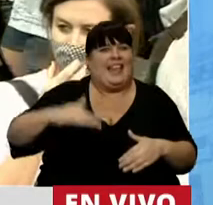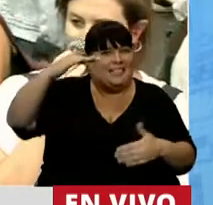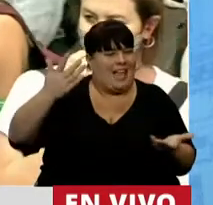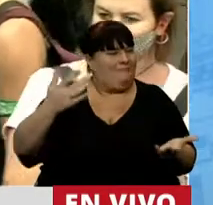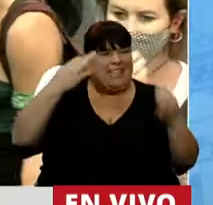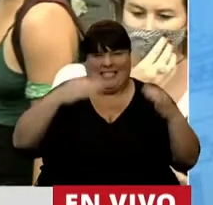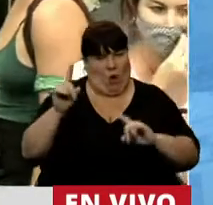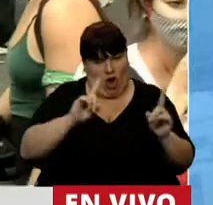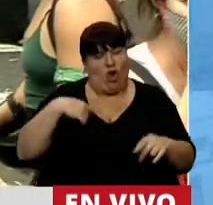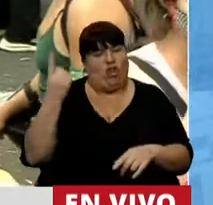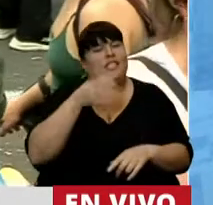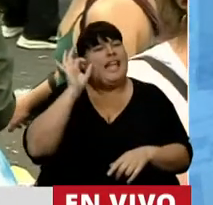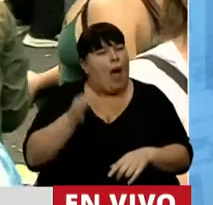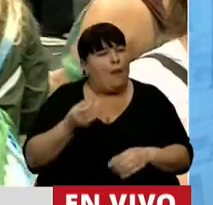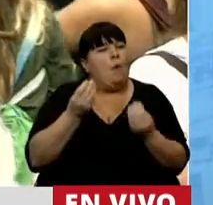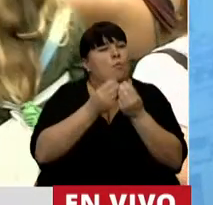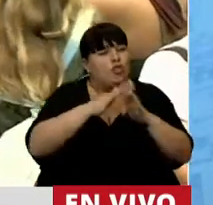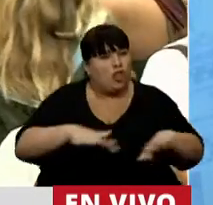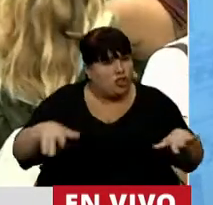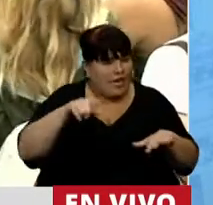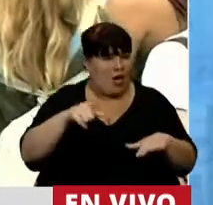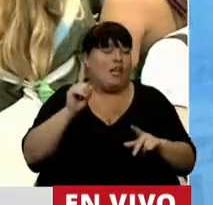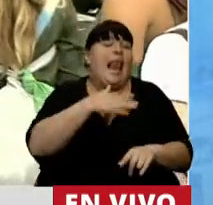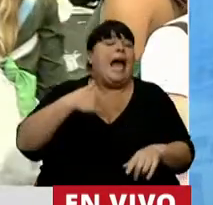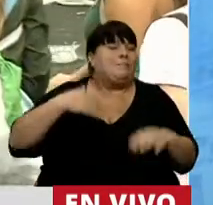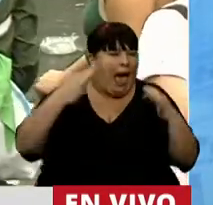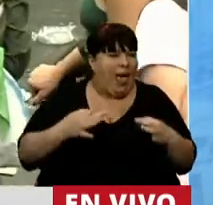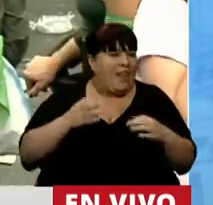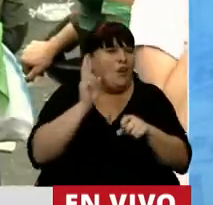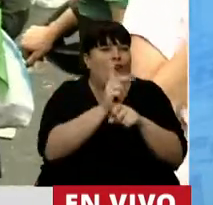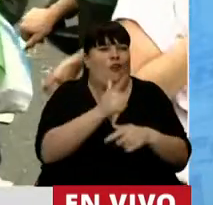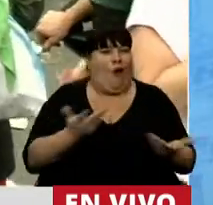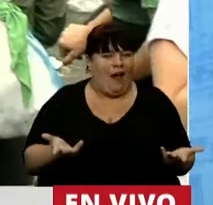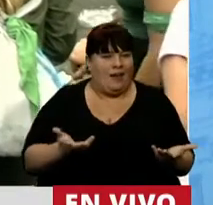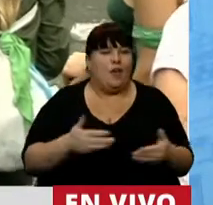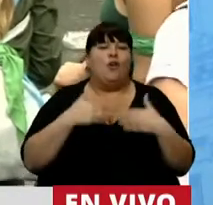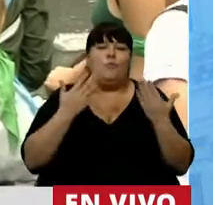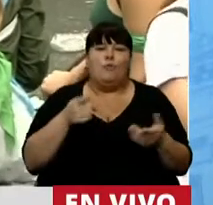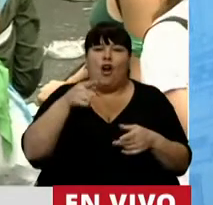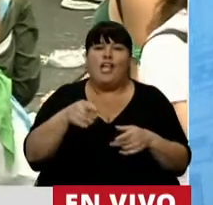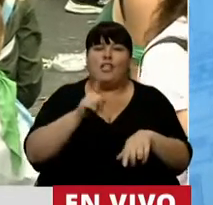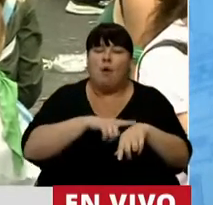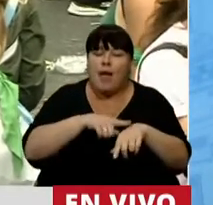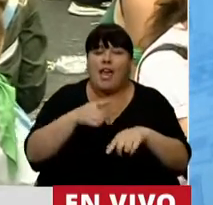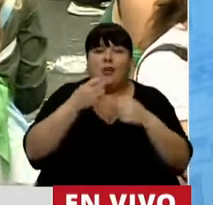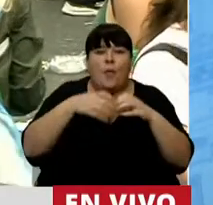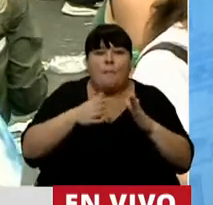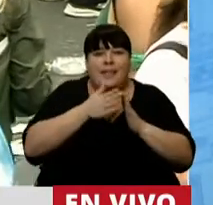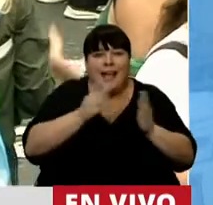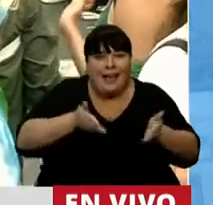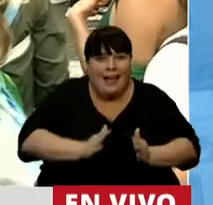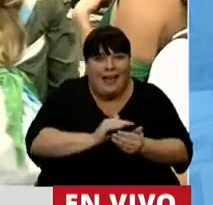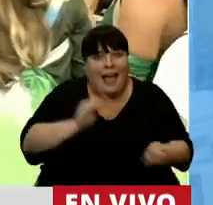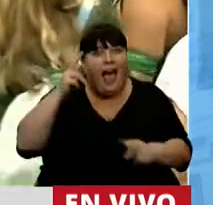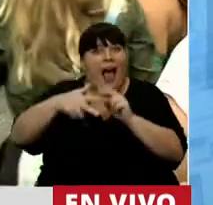Seguramente no, seguramente sabemos que muchos pibes, que muchas madres están desprotegidos. Y por eso es que en esa instancia, en esos primeros años de vida,